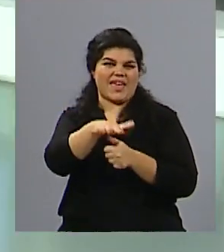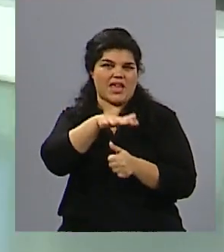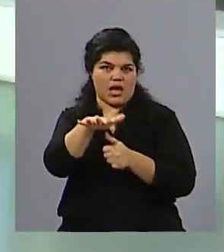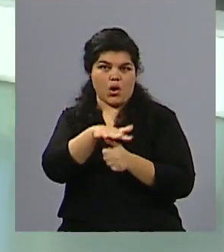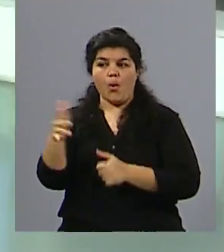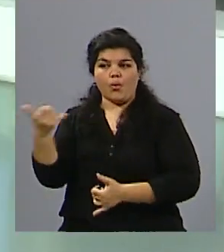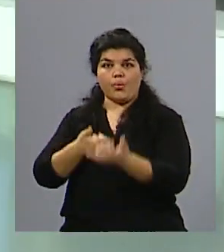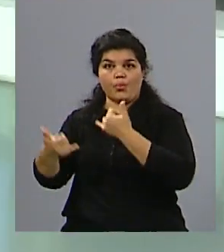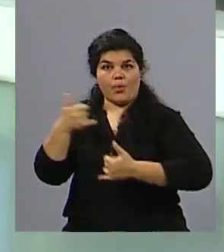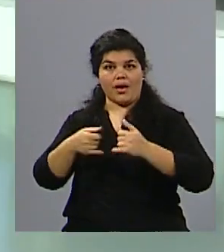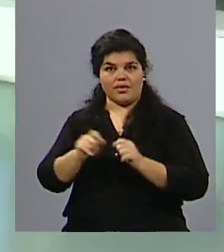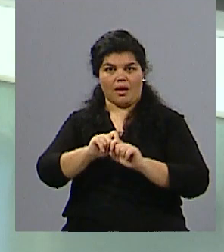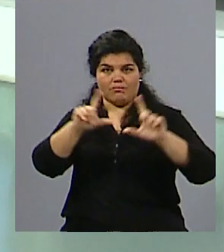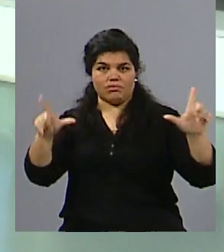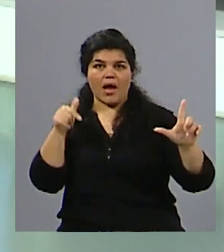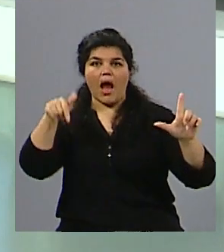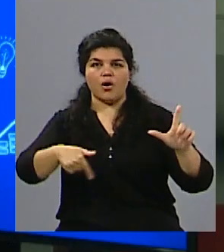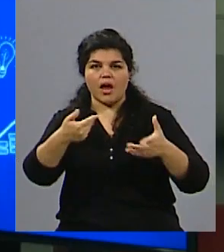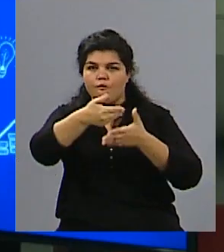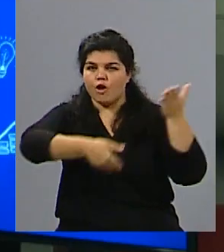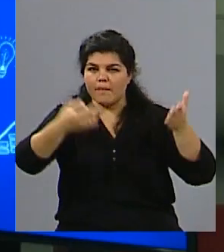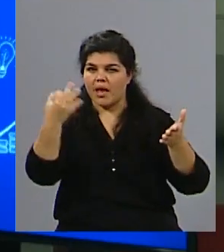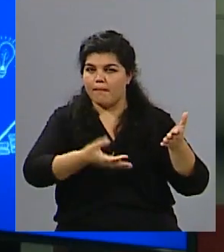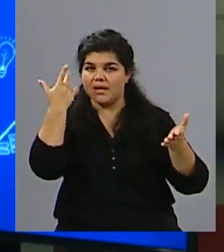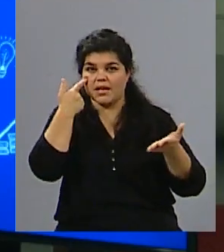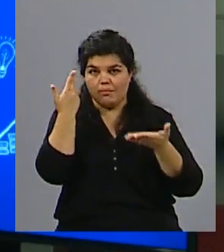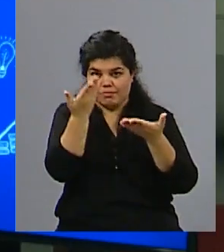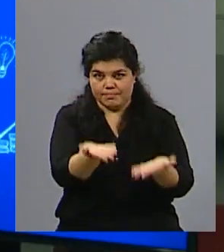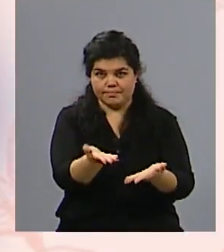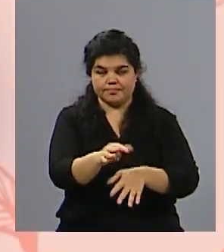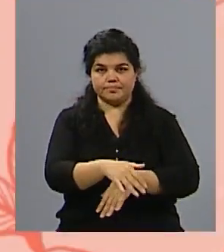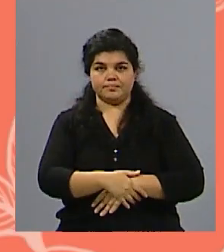este informe especial que vamos a compartir con ustedes y esto nos decía.